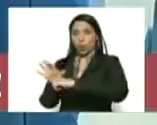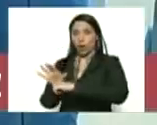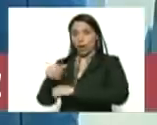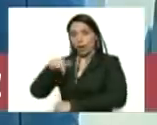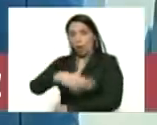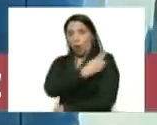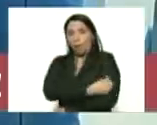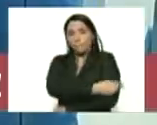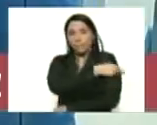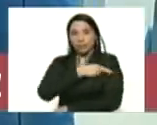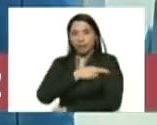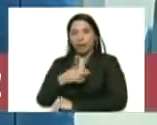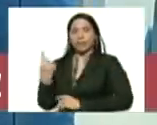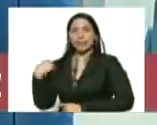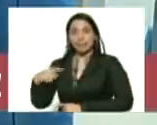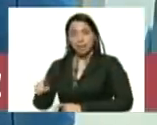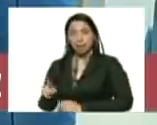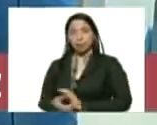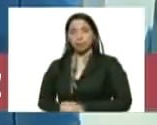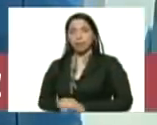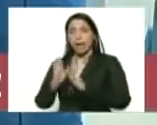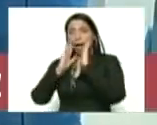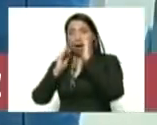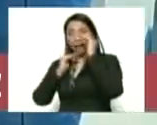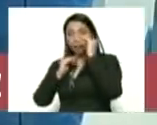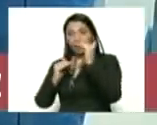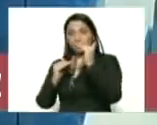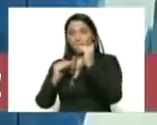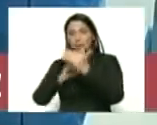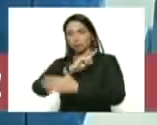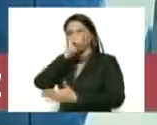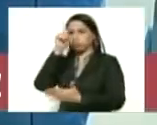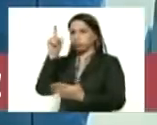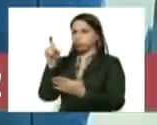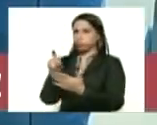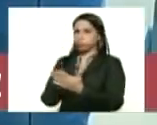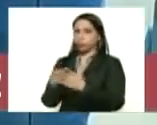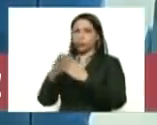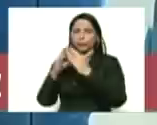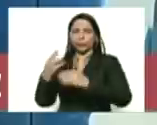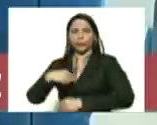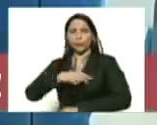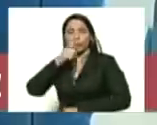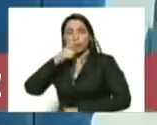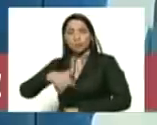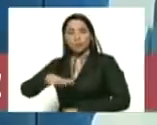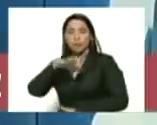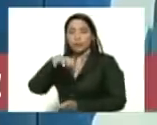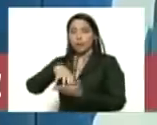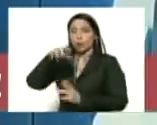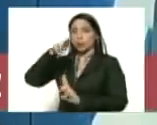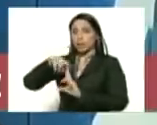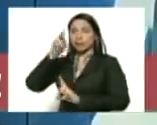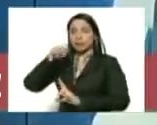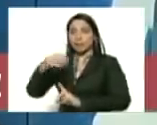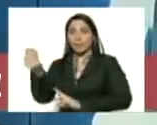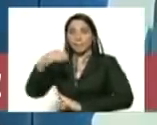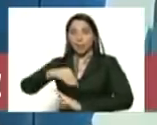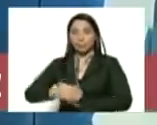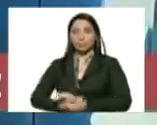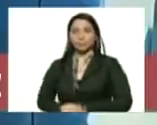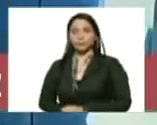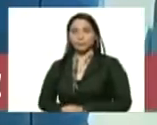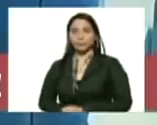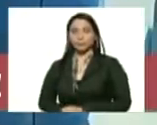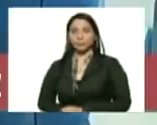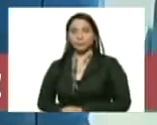hospital teniendo así una atención integral de toda nuestra población del estado Táchira pero adicionalmente como decía el